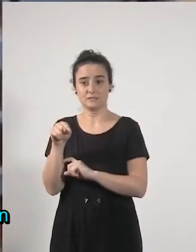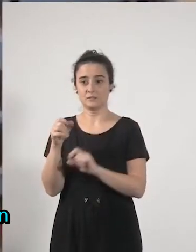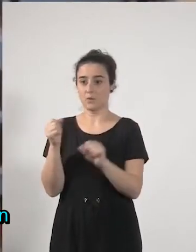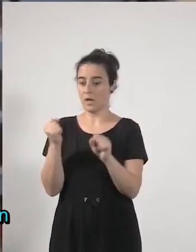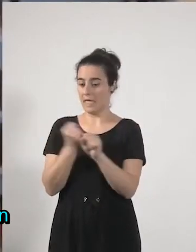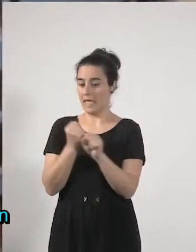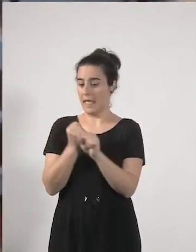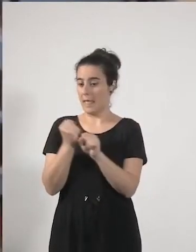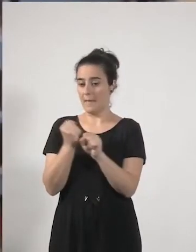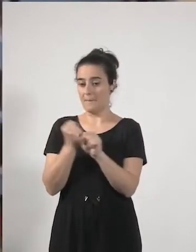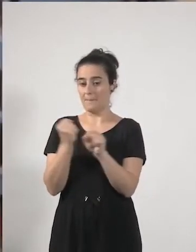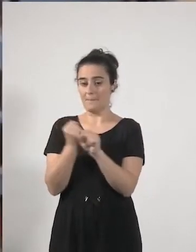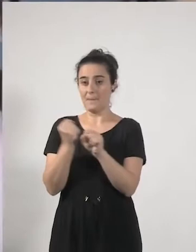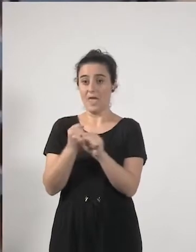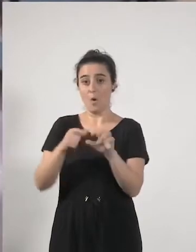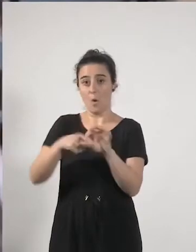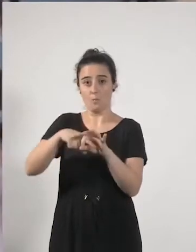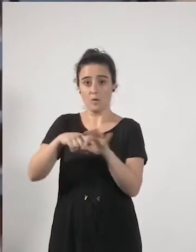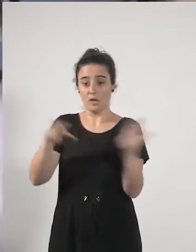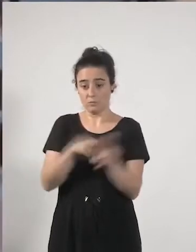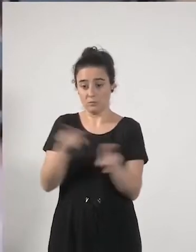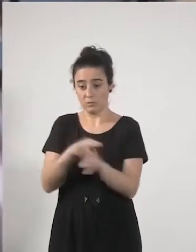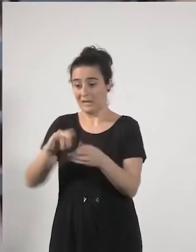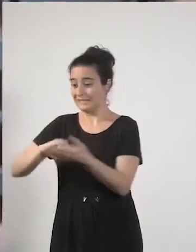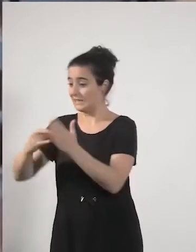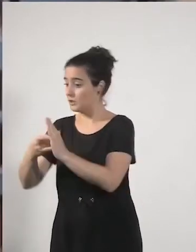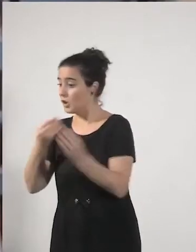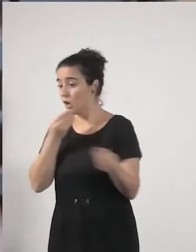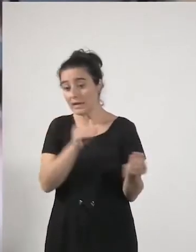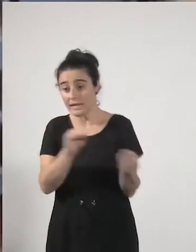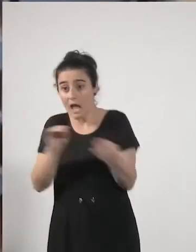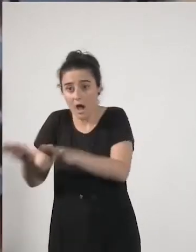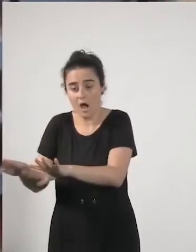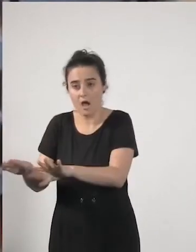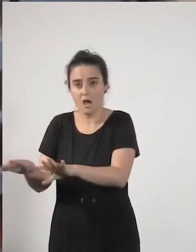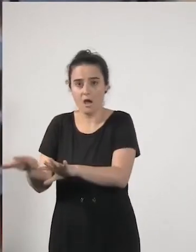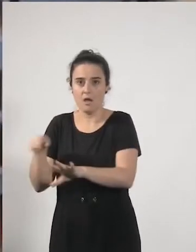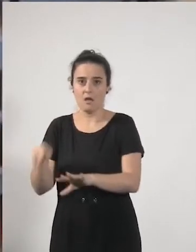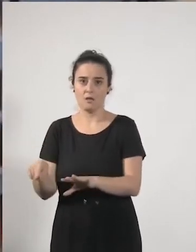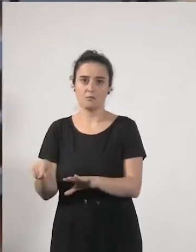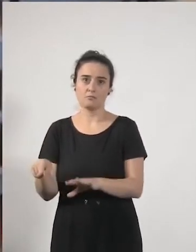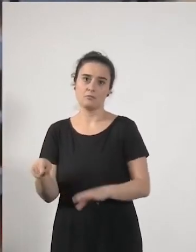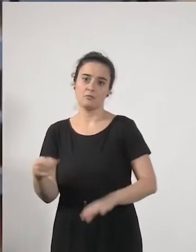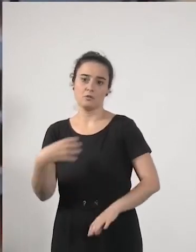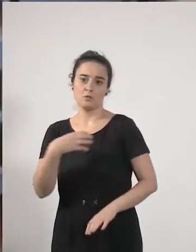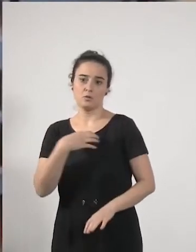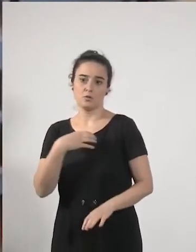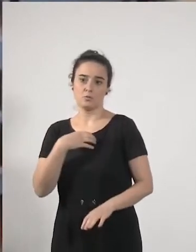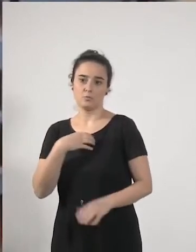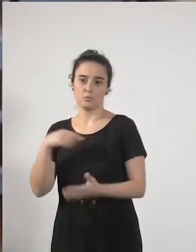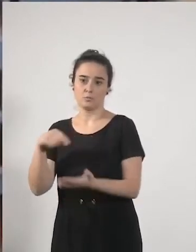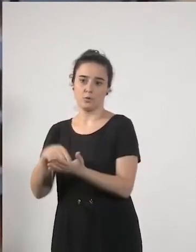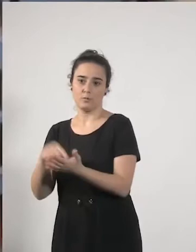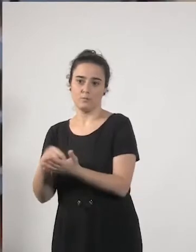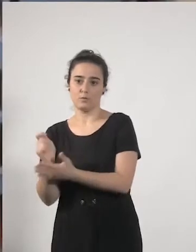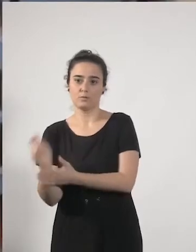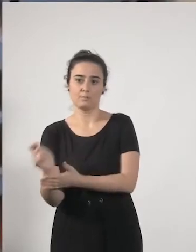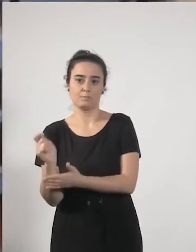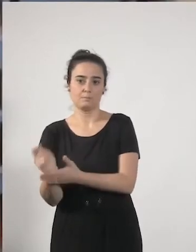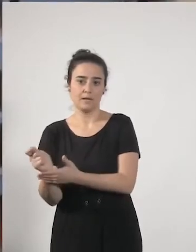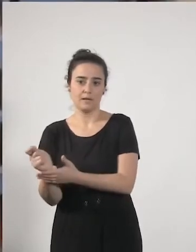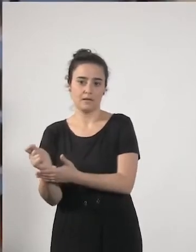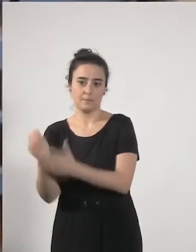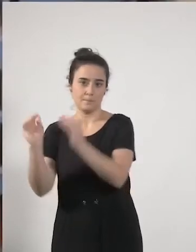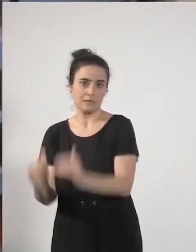tecnología pues eso encima no repercuta o no suponga que pagan menos impuestos sino al